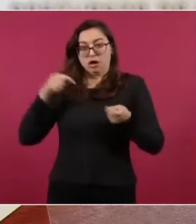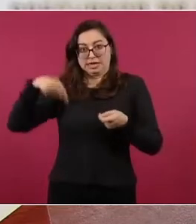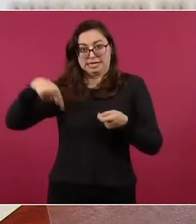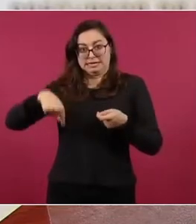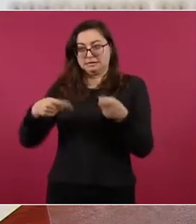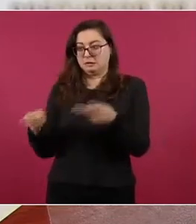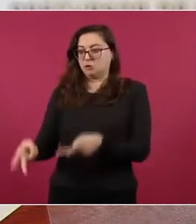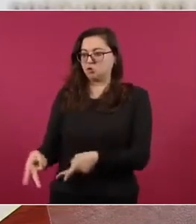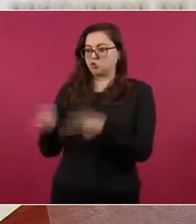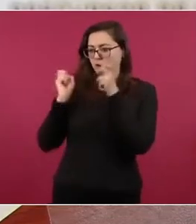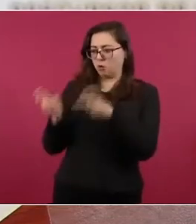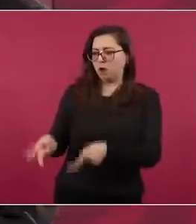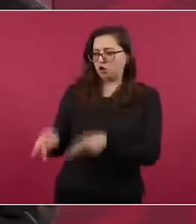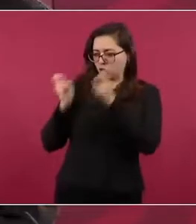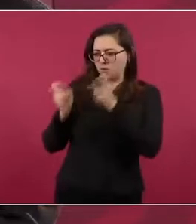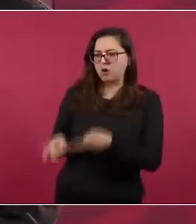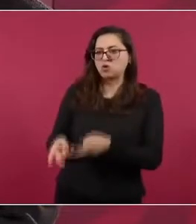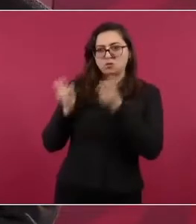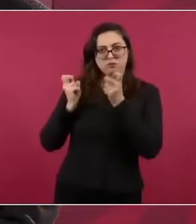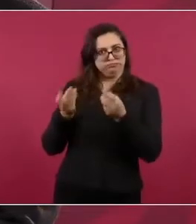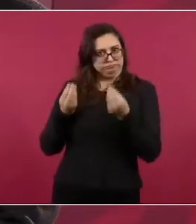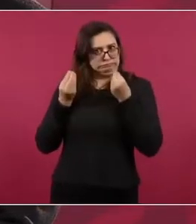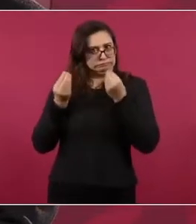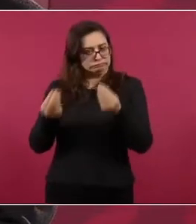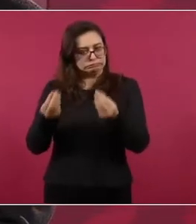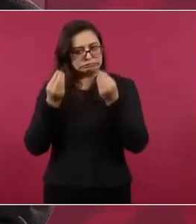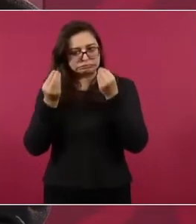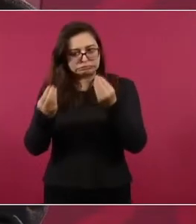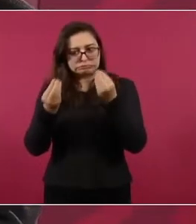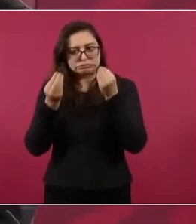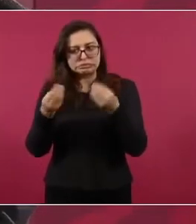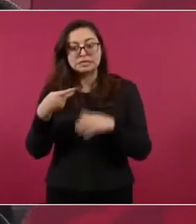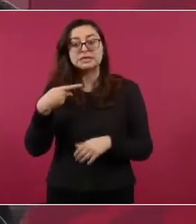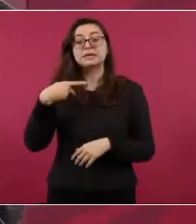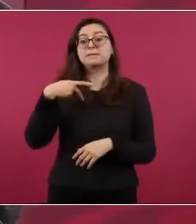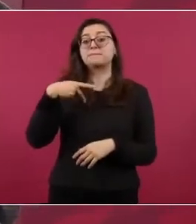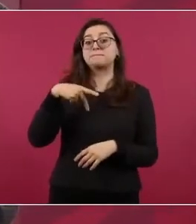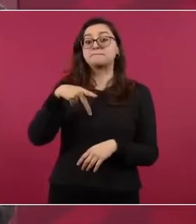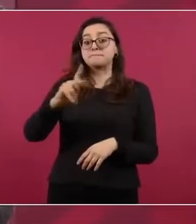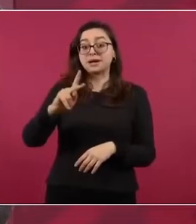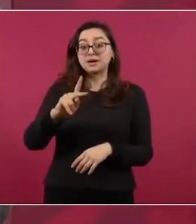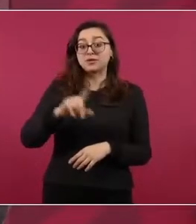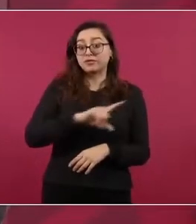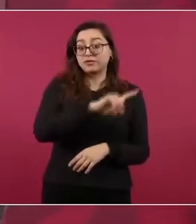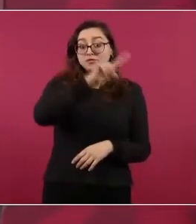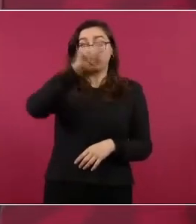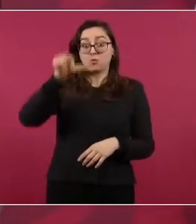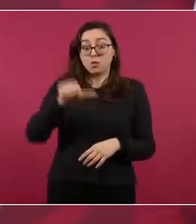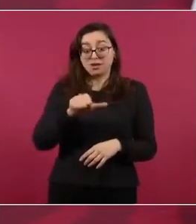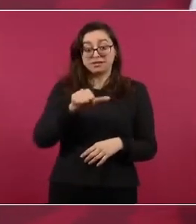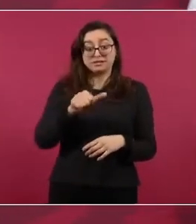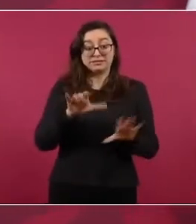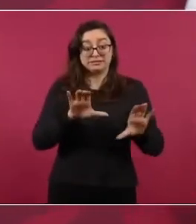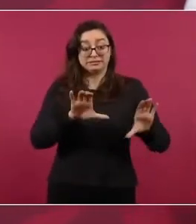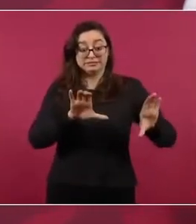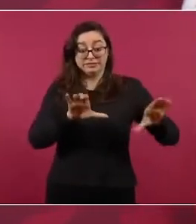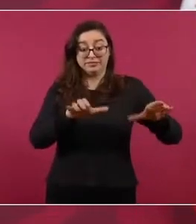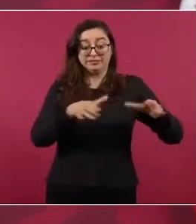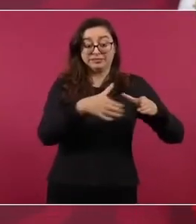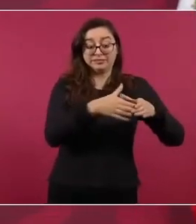lo hizo la oligarquía actual